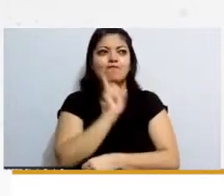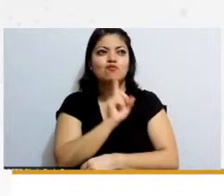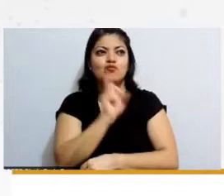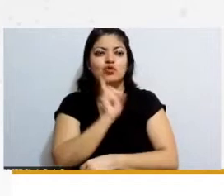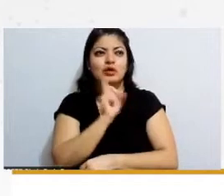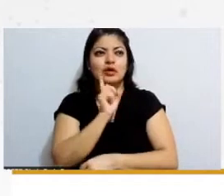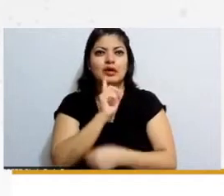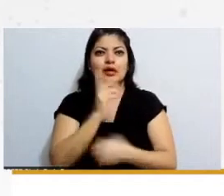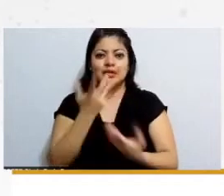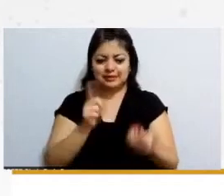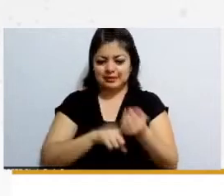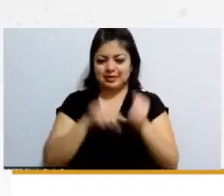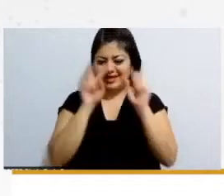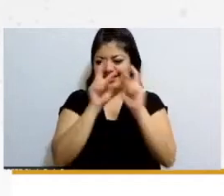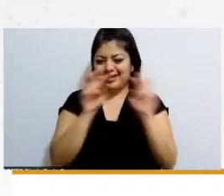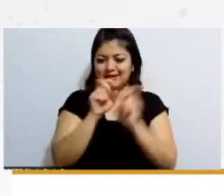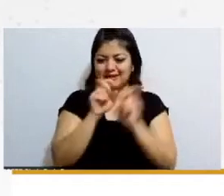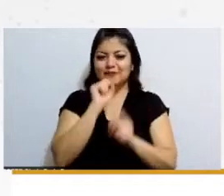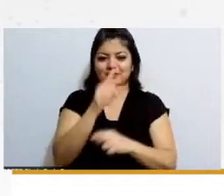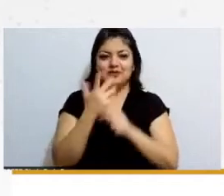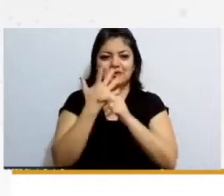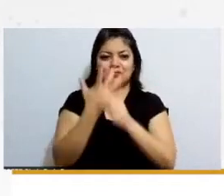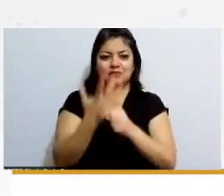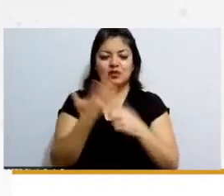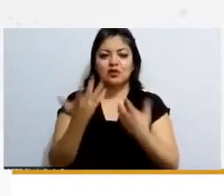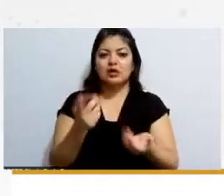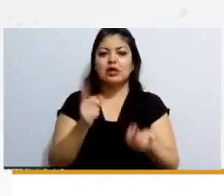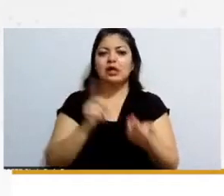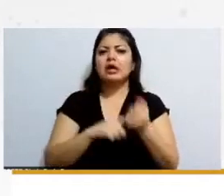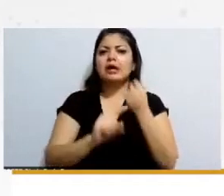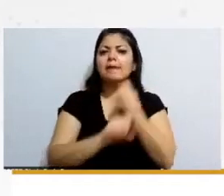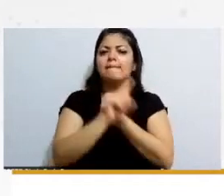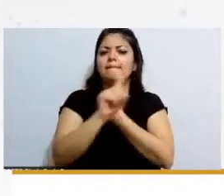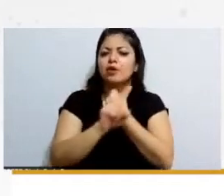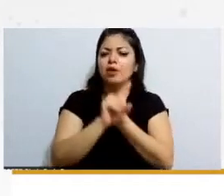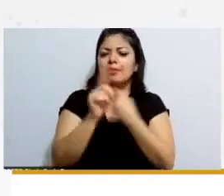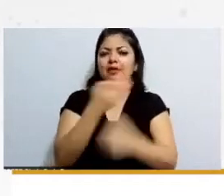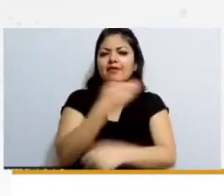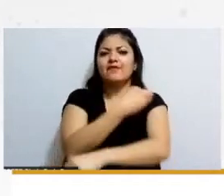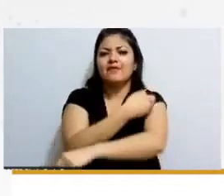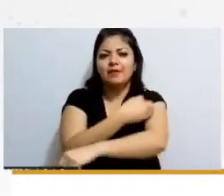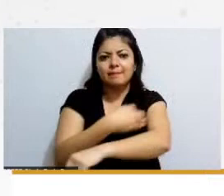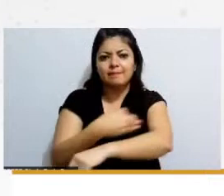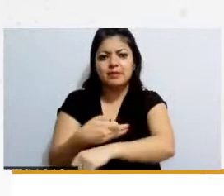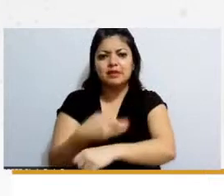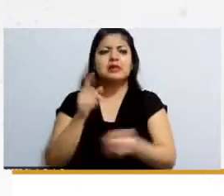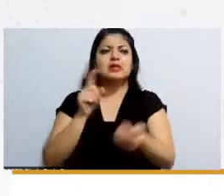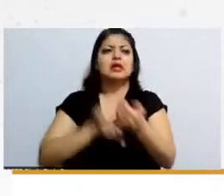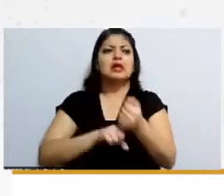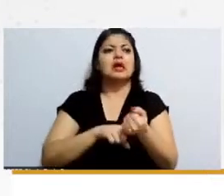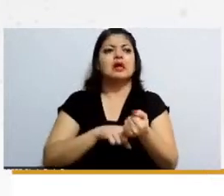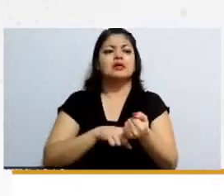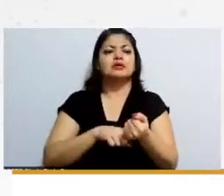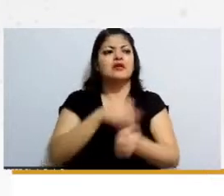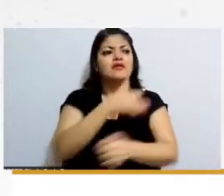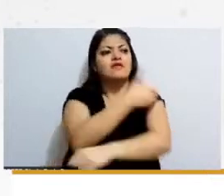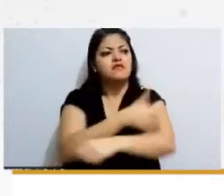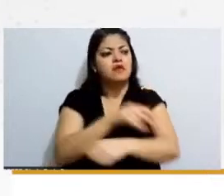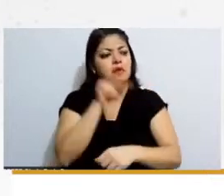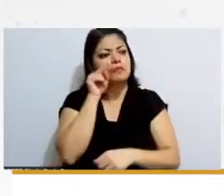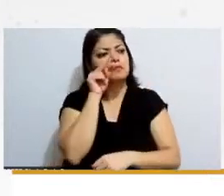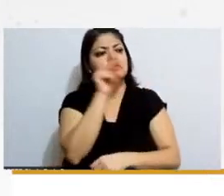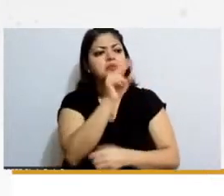casos como en el análisis de problemas de familia y la regulación de familia vista no solamente